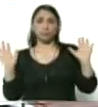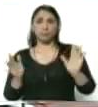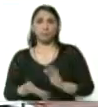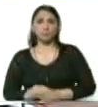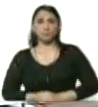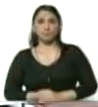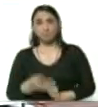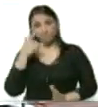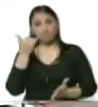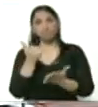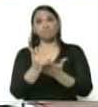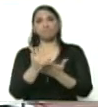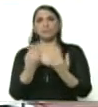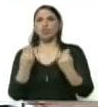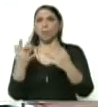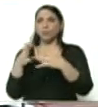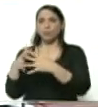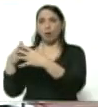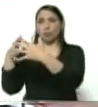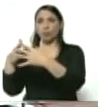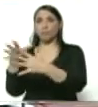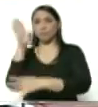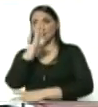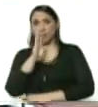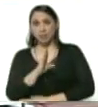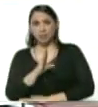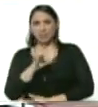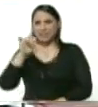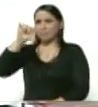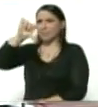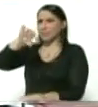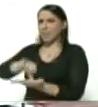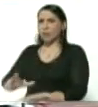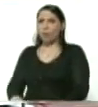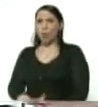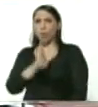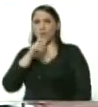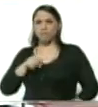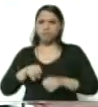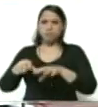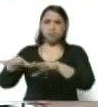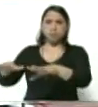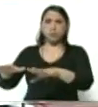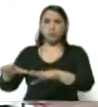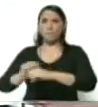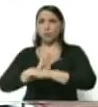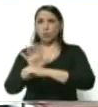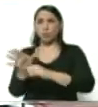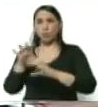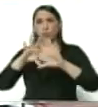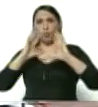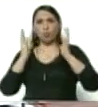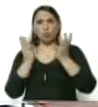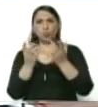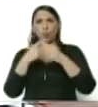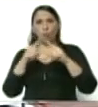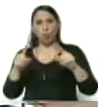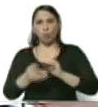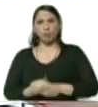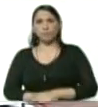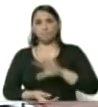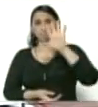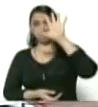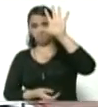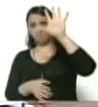Y miren cómo están Estados Unidos y Brasil. Epicentros de la pandemia. Uno epicentro en el mundo y el otro epicentro en